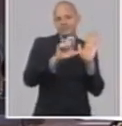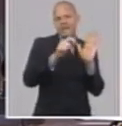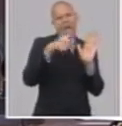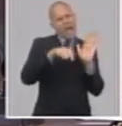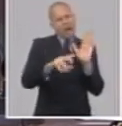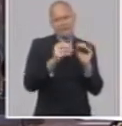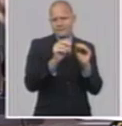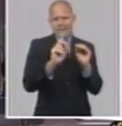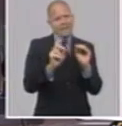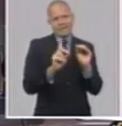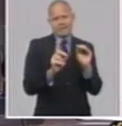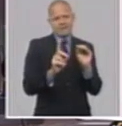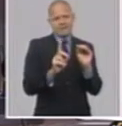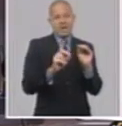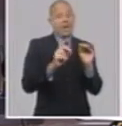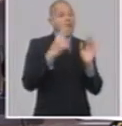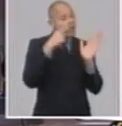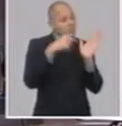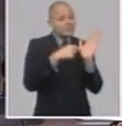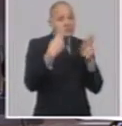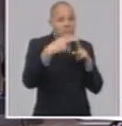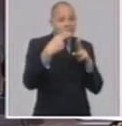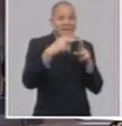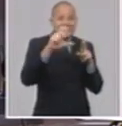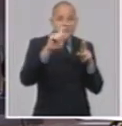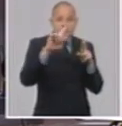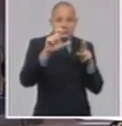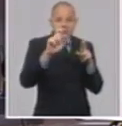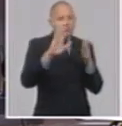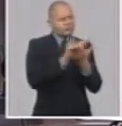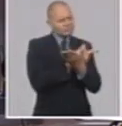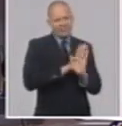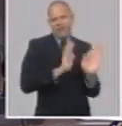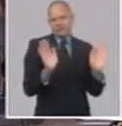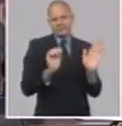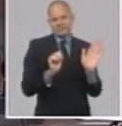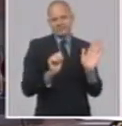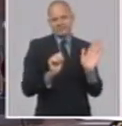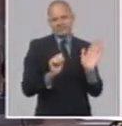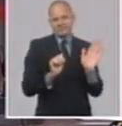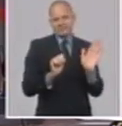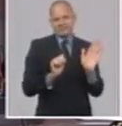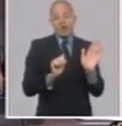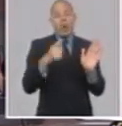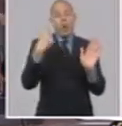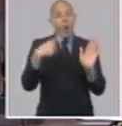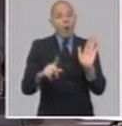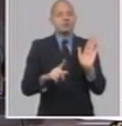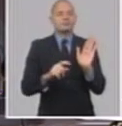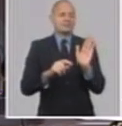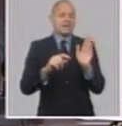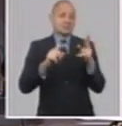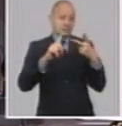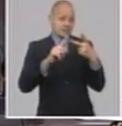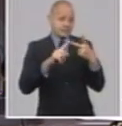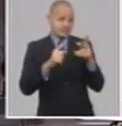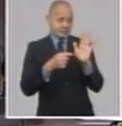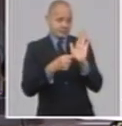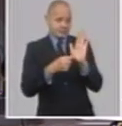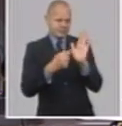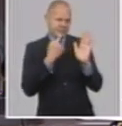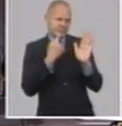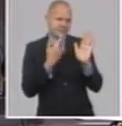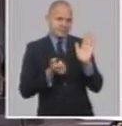lugar, precisamente para no afectar a los pasajeros, sobre todo a los residentes cubanos, a los